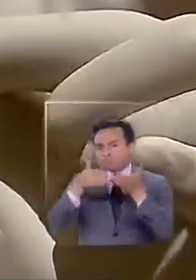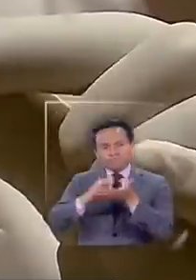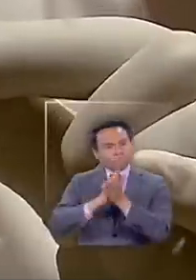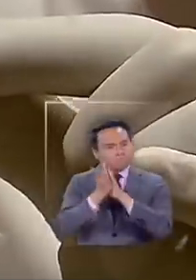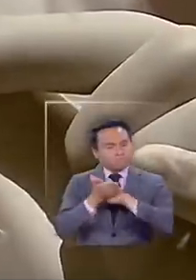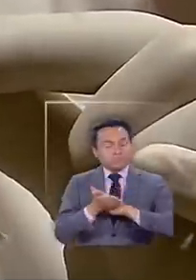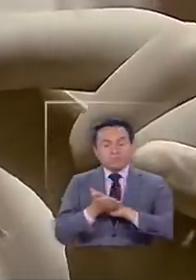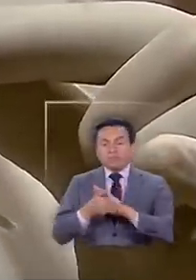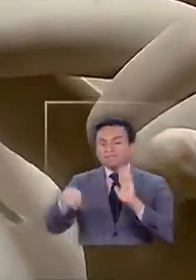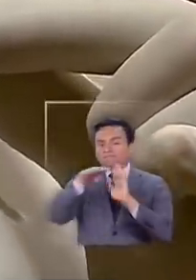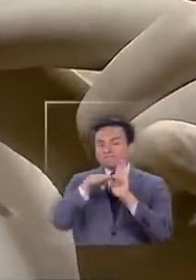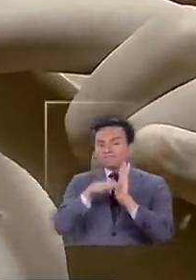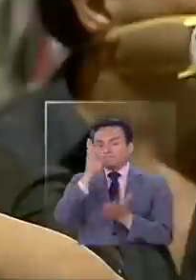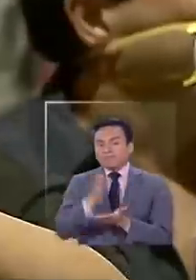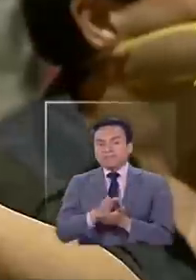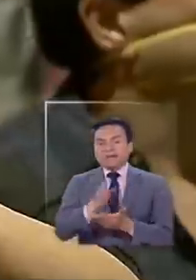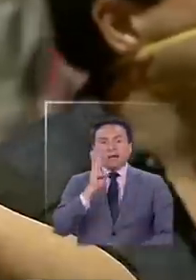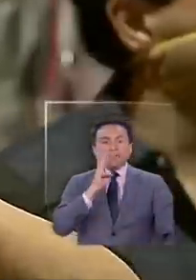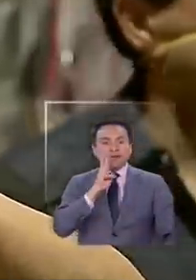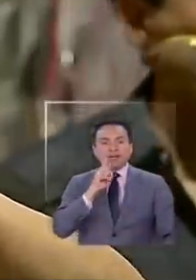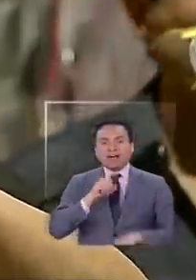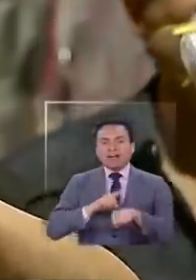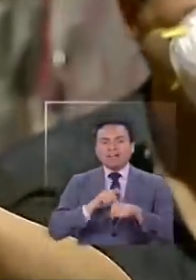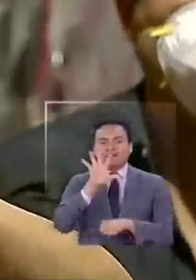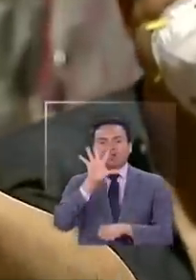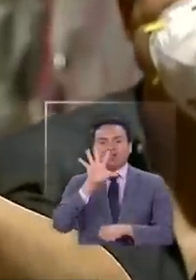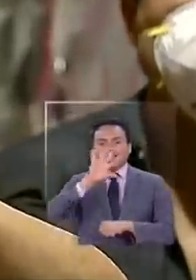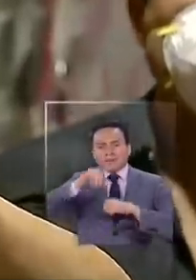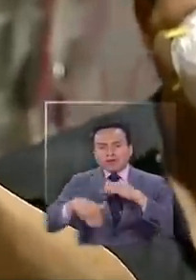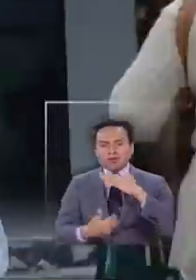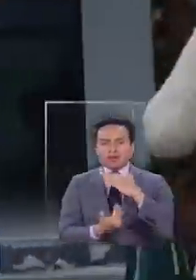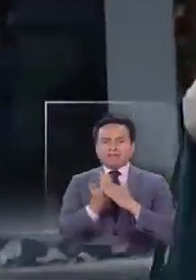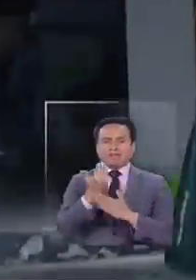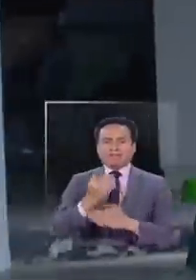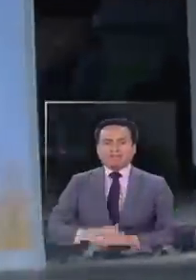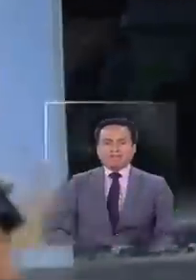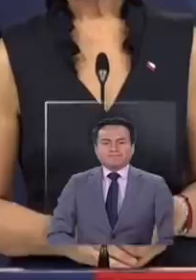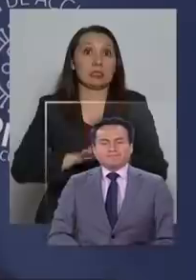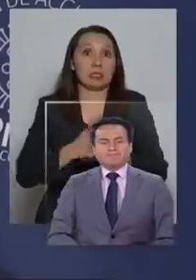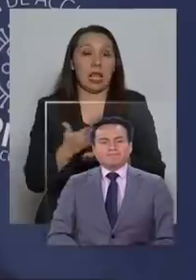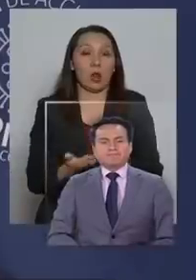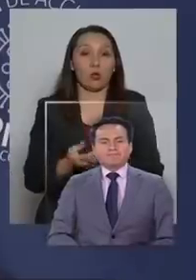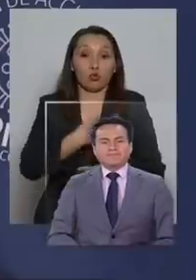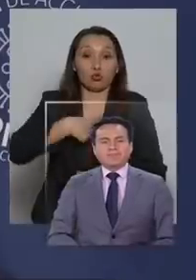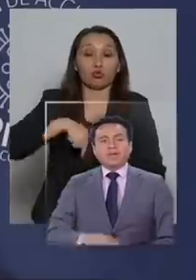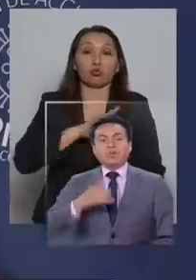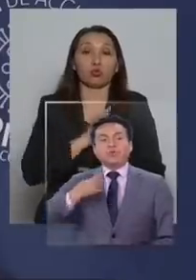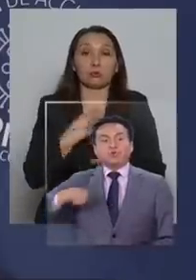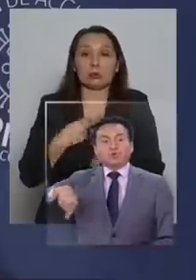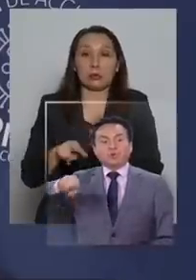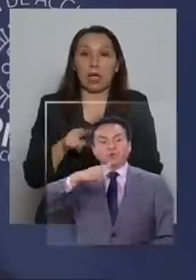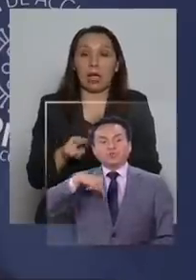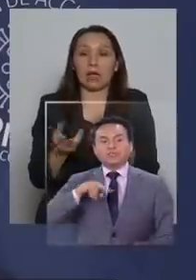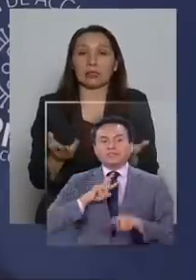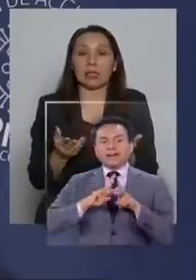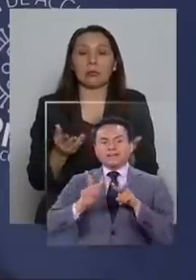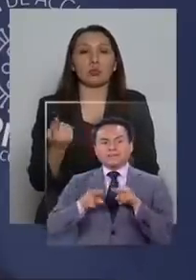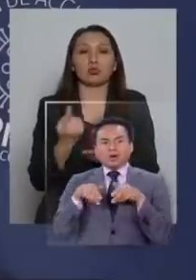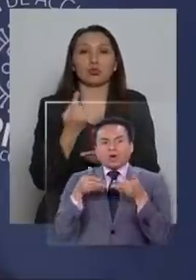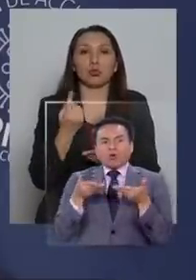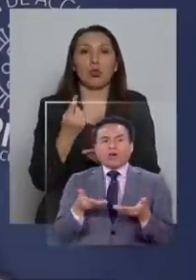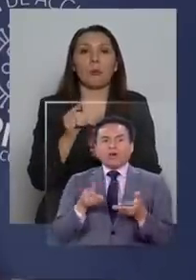comenzará a regir desde el miércoles a las 5 de la madrugada. Nosotros lo que hacemos es